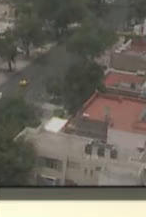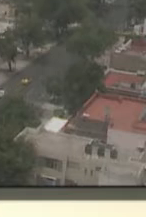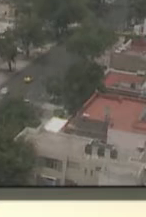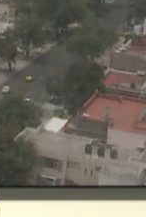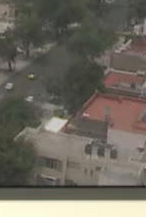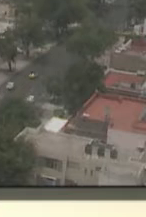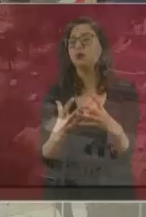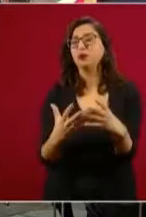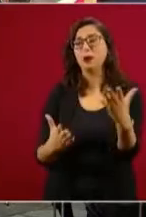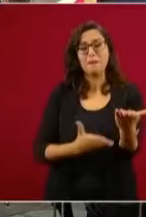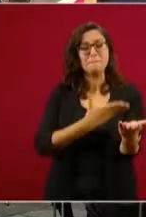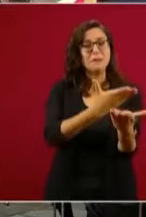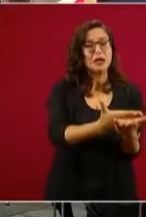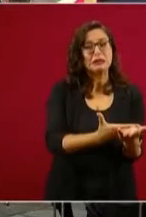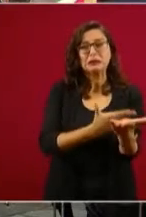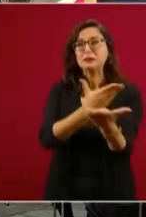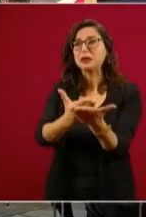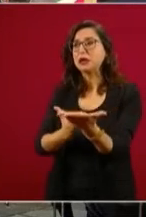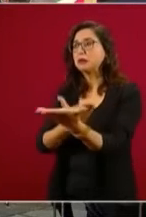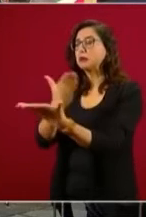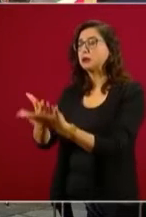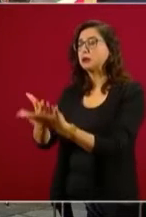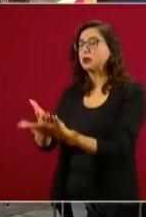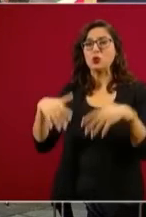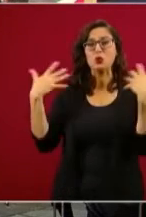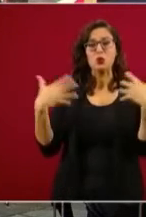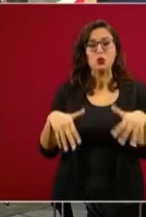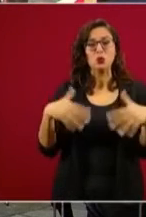95 compromisos que ha cumplido.